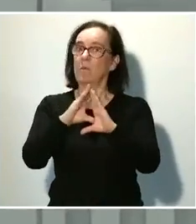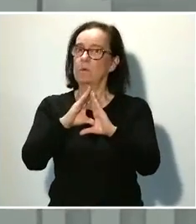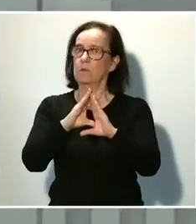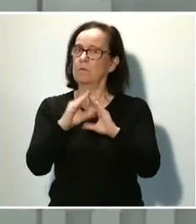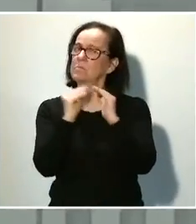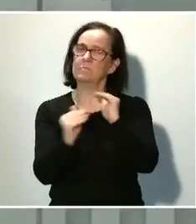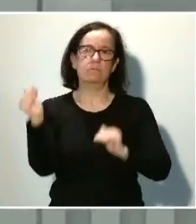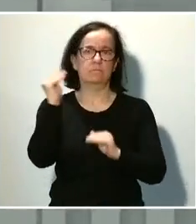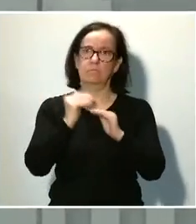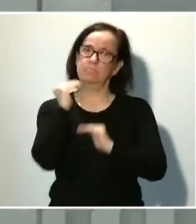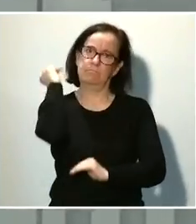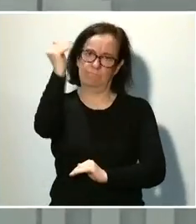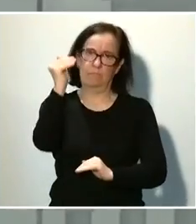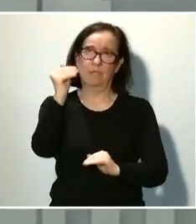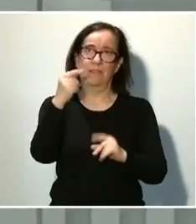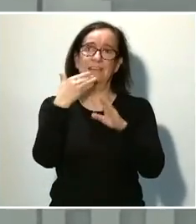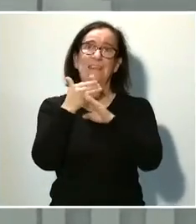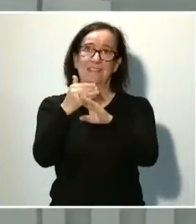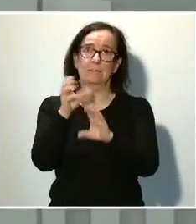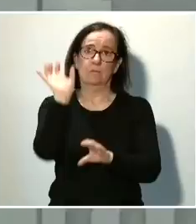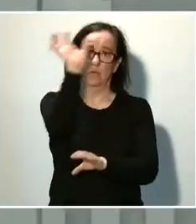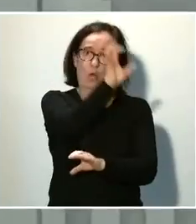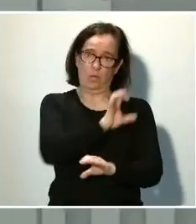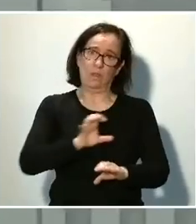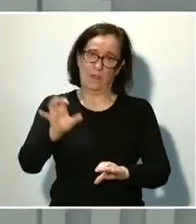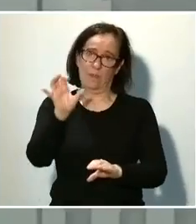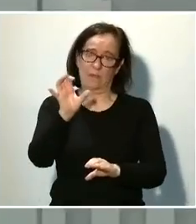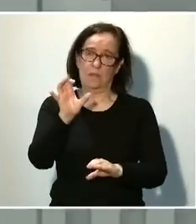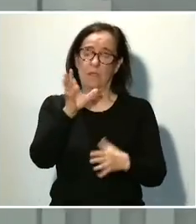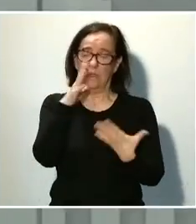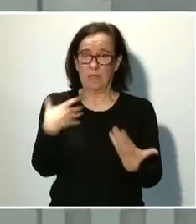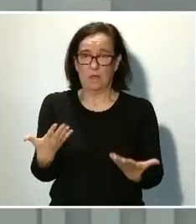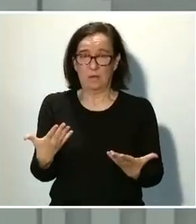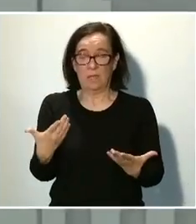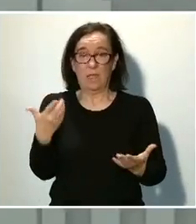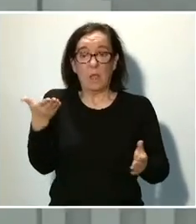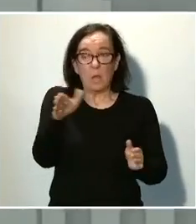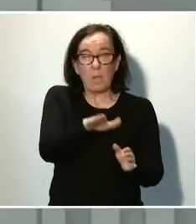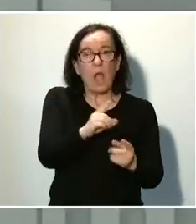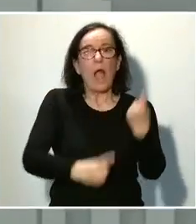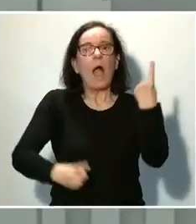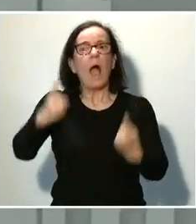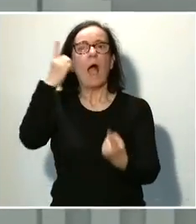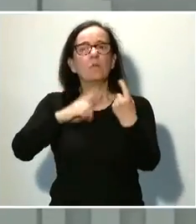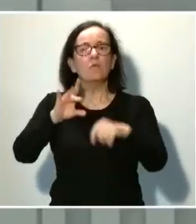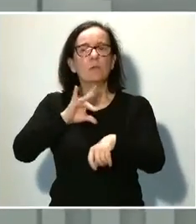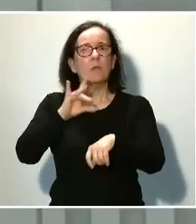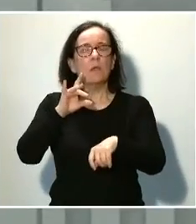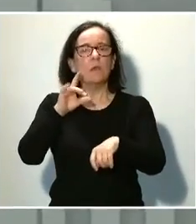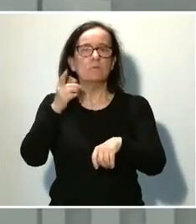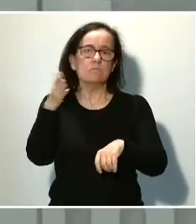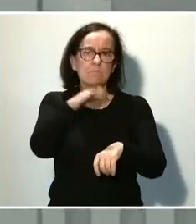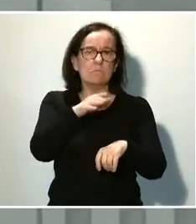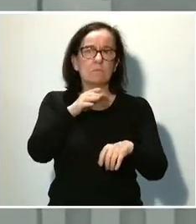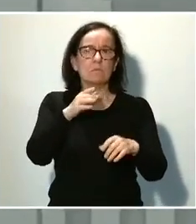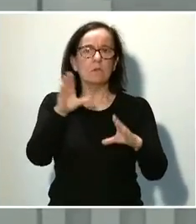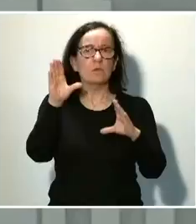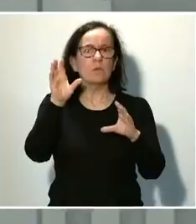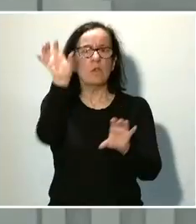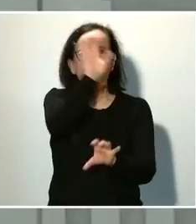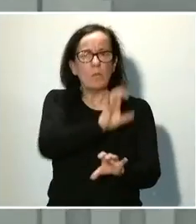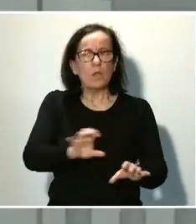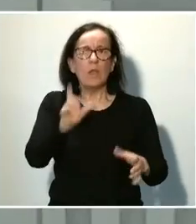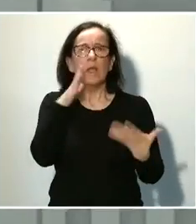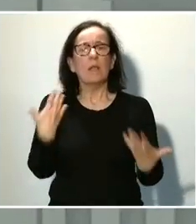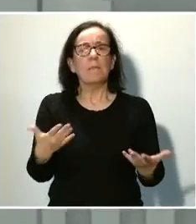resto de las comunidades autónomas. Y la letalidad que en algunas comunidades autónomas, aquellas en las que han tenido, entendemos que hasta ahora, más